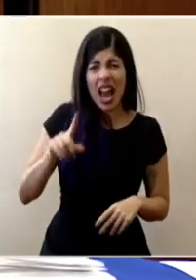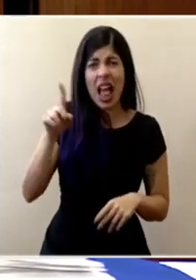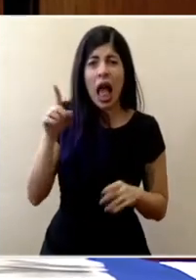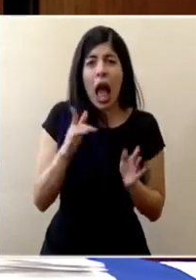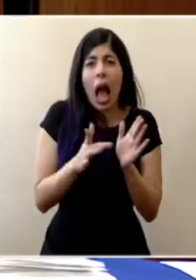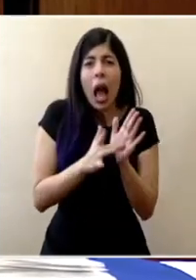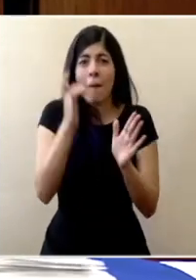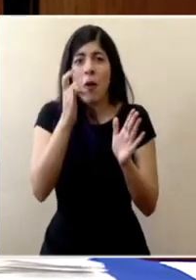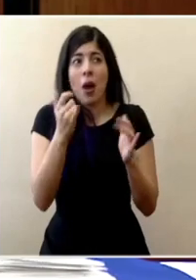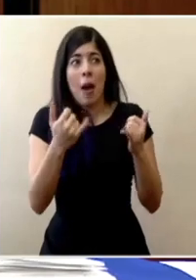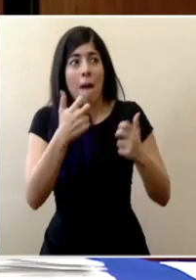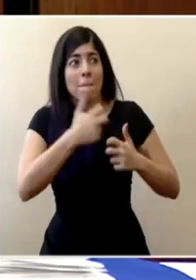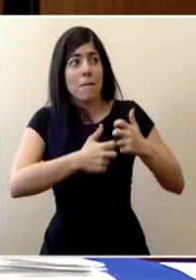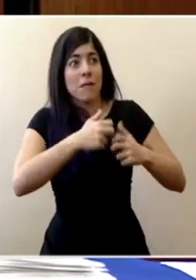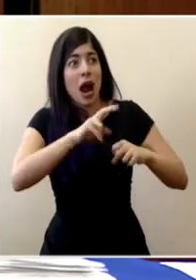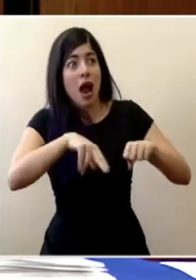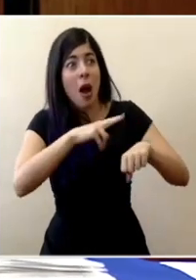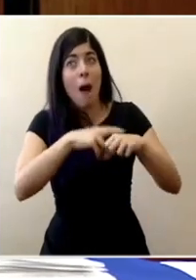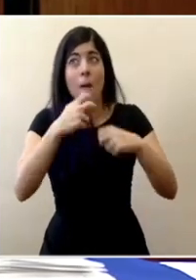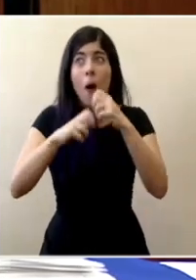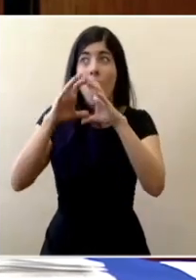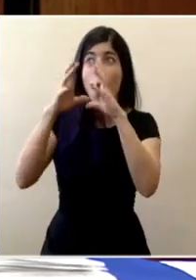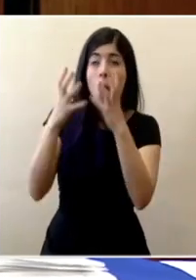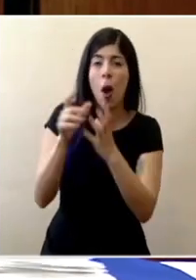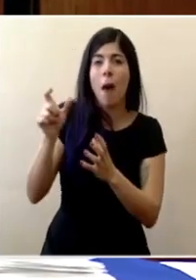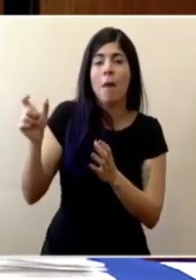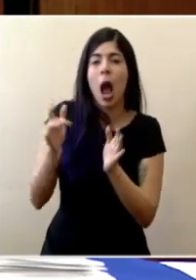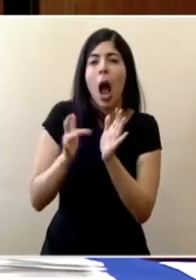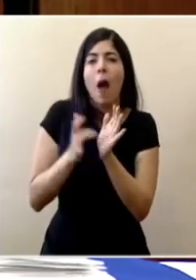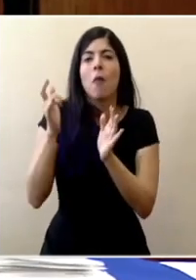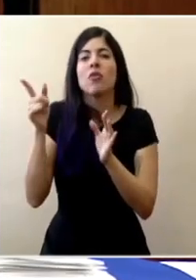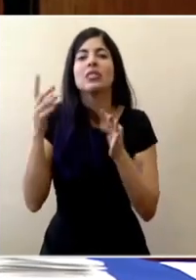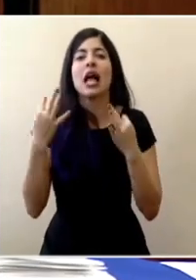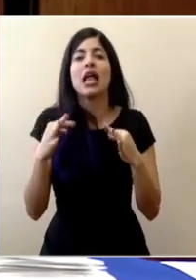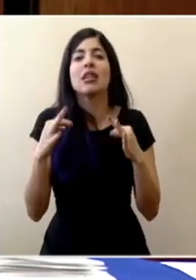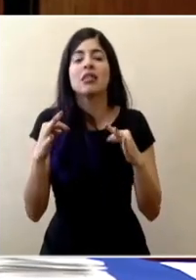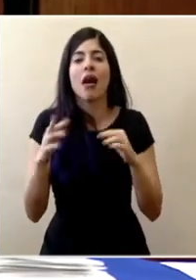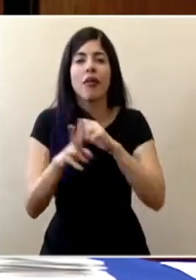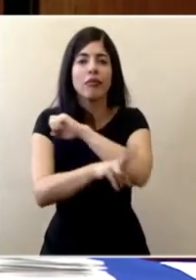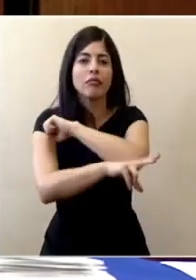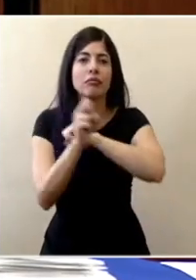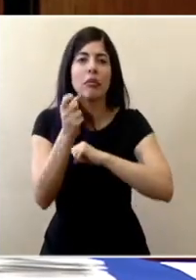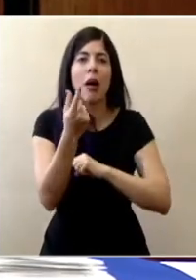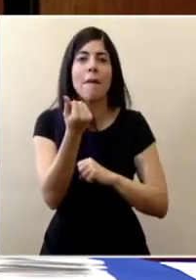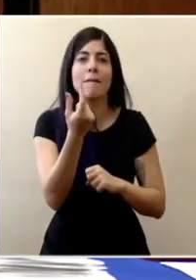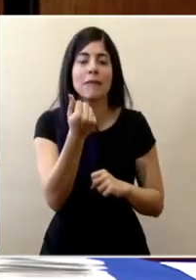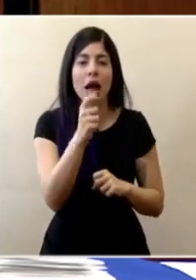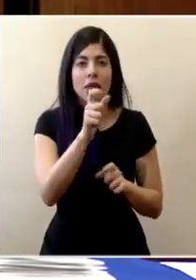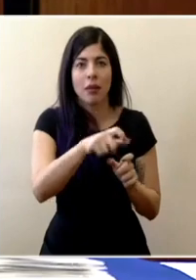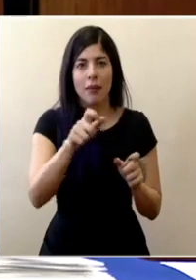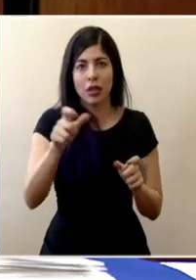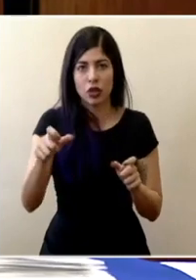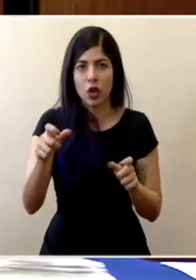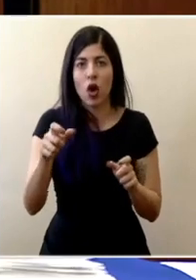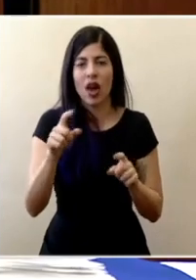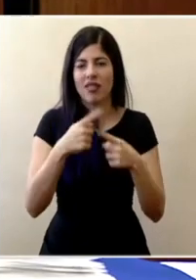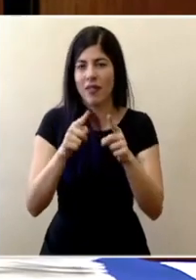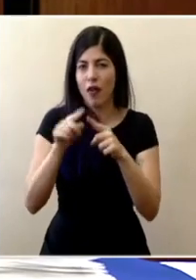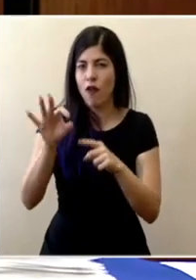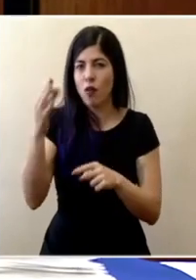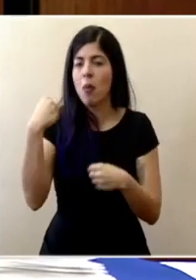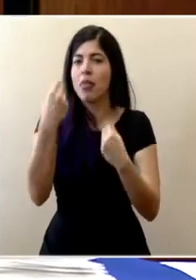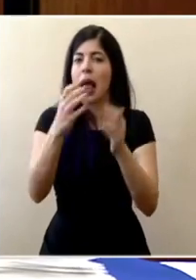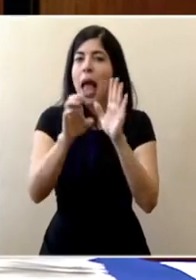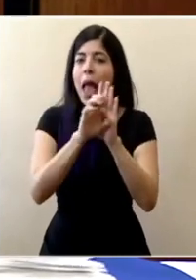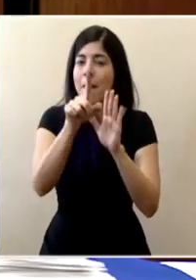aprovechando la crisis nacional y mundial, están tratando de estafar a los ciudadanos costarricenses de diversas formas. Por ejemplo, y